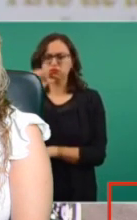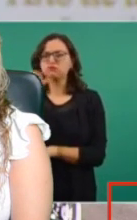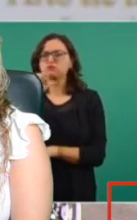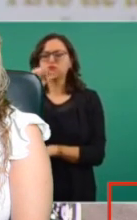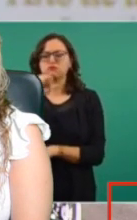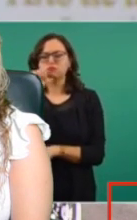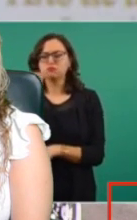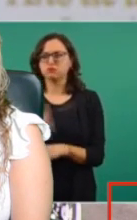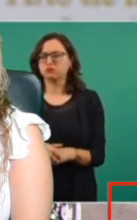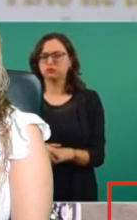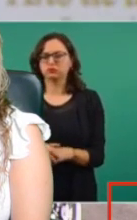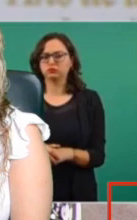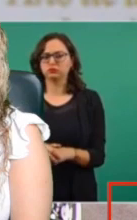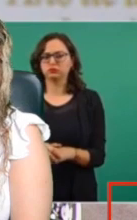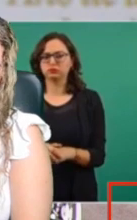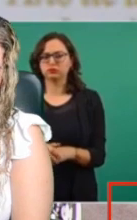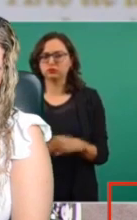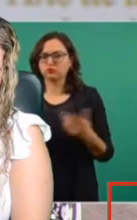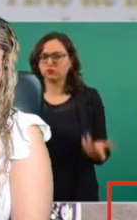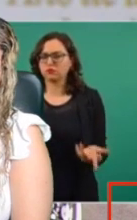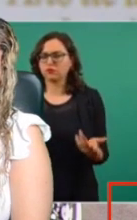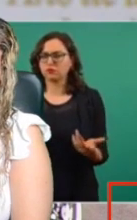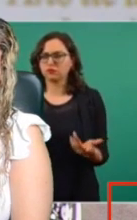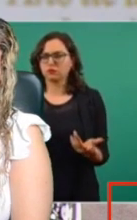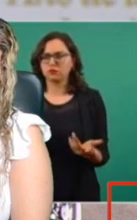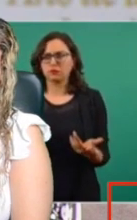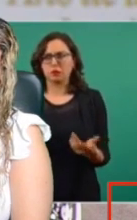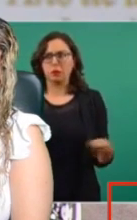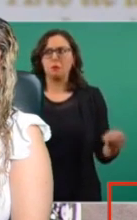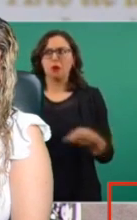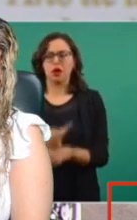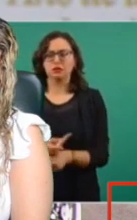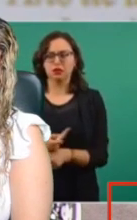porque se iba a caer la bolsa.